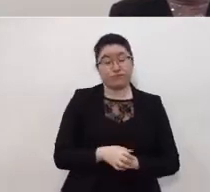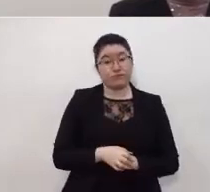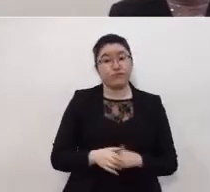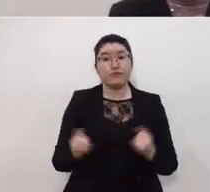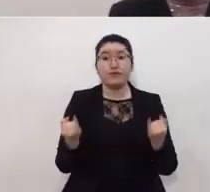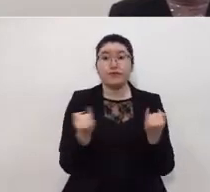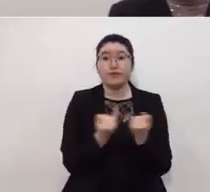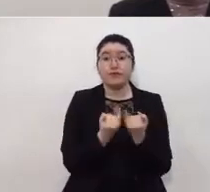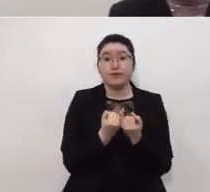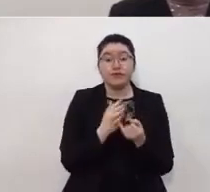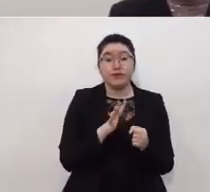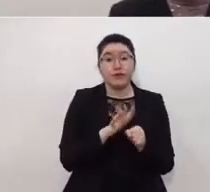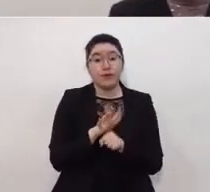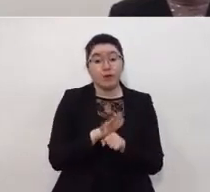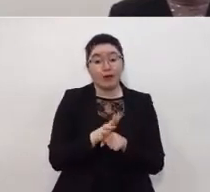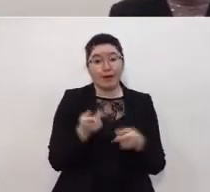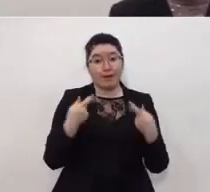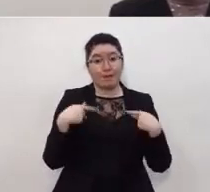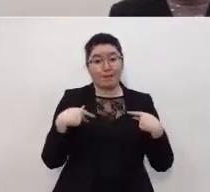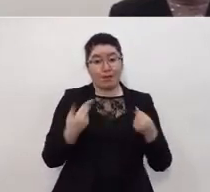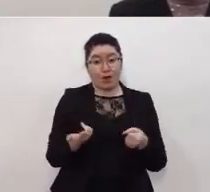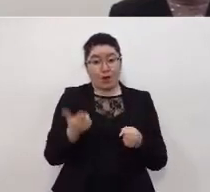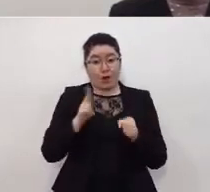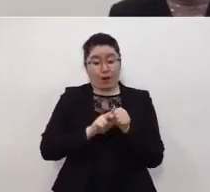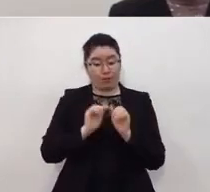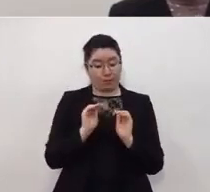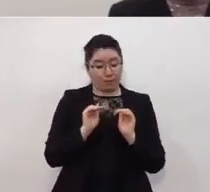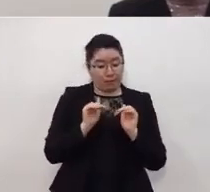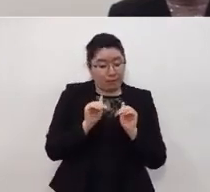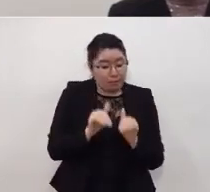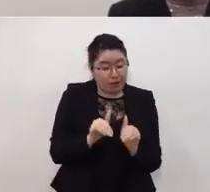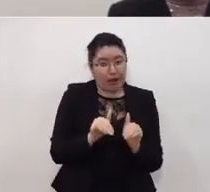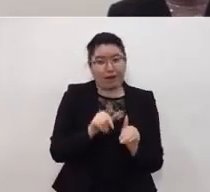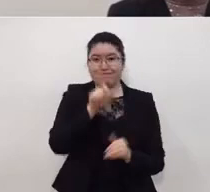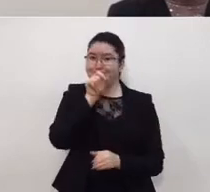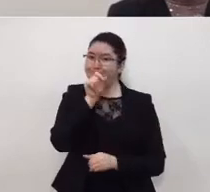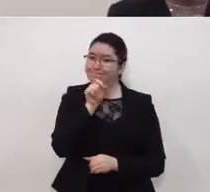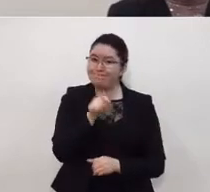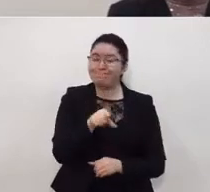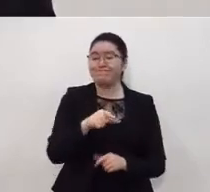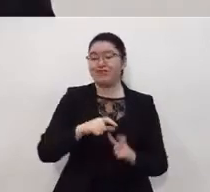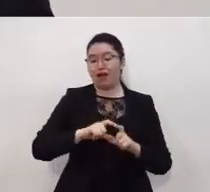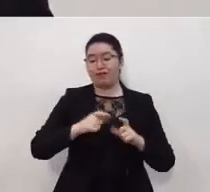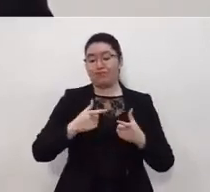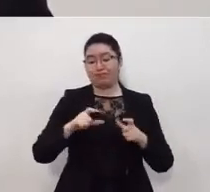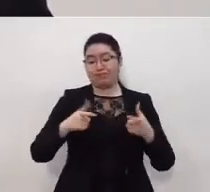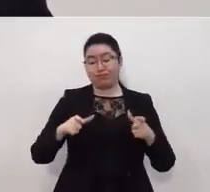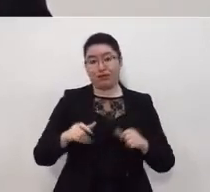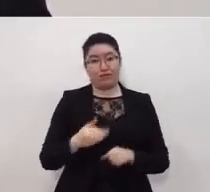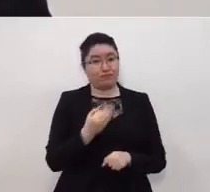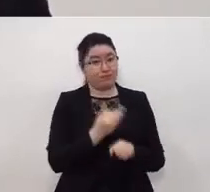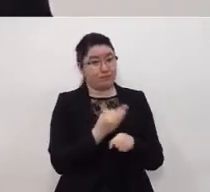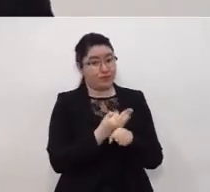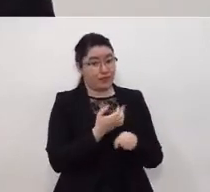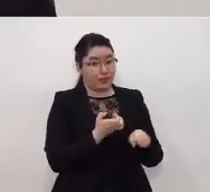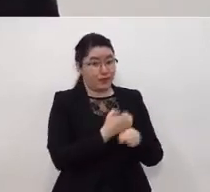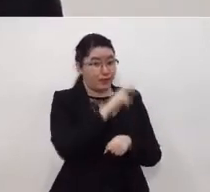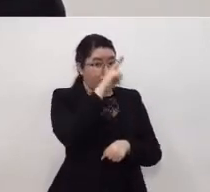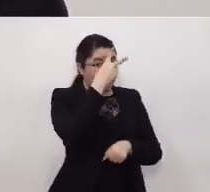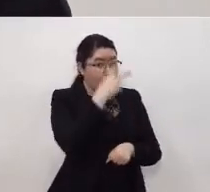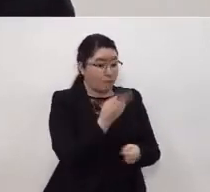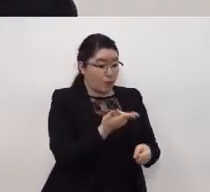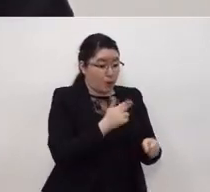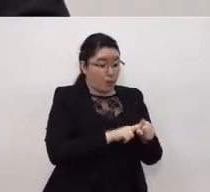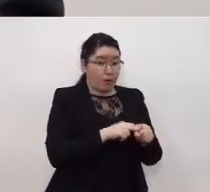en el número de hospitalizados hoy en día el estado de méxico tiene una ocupación hospitalaria del 75